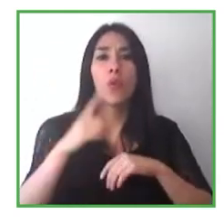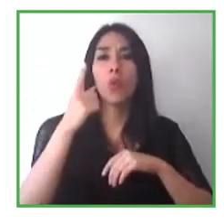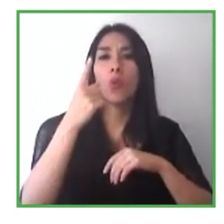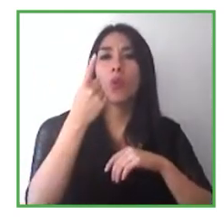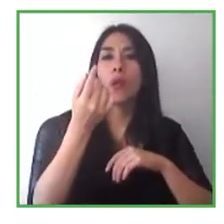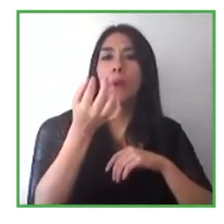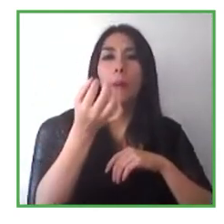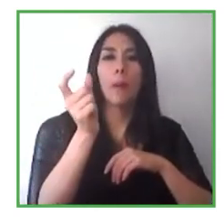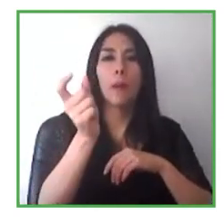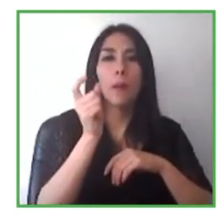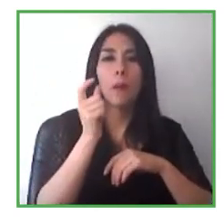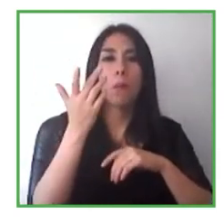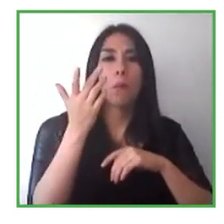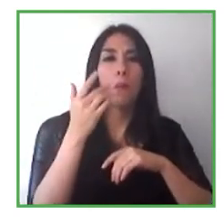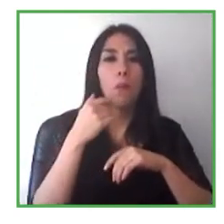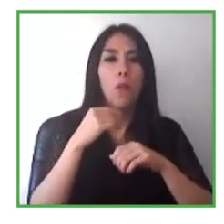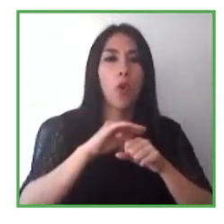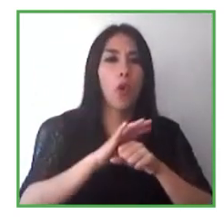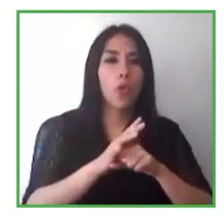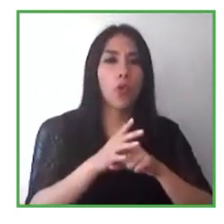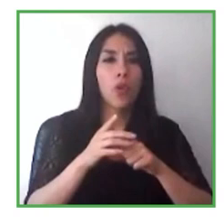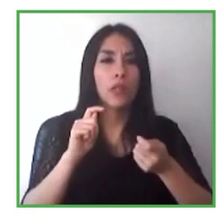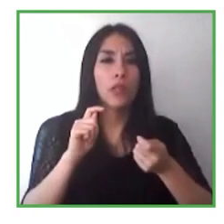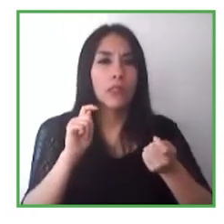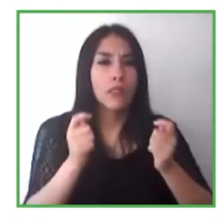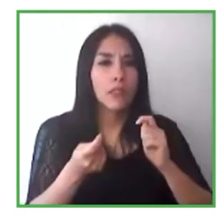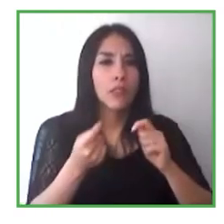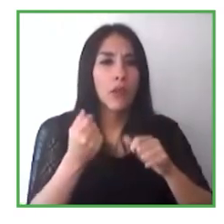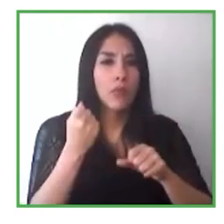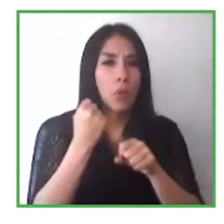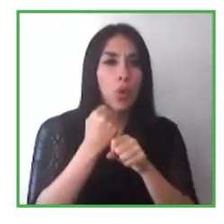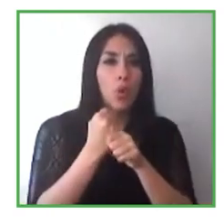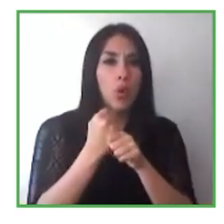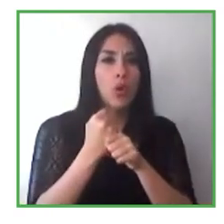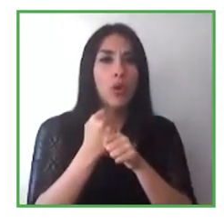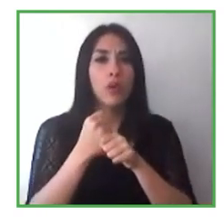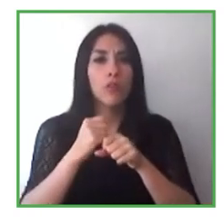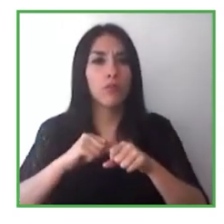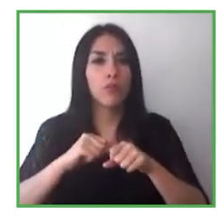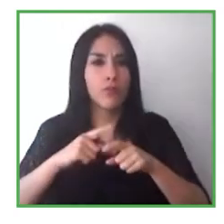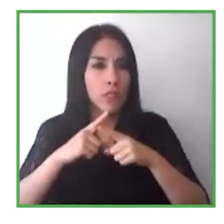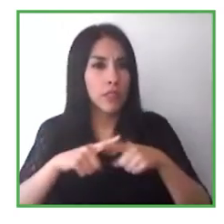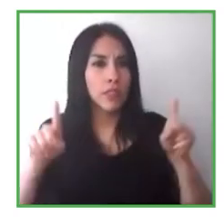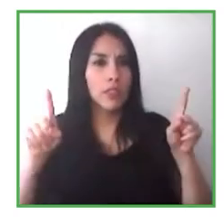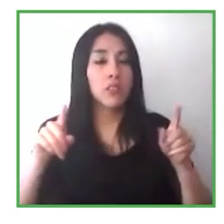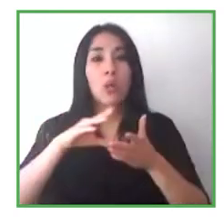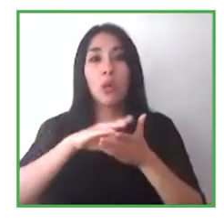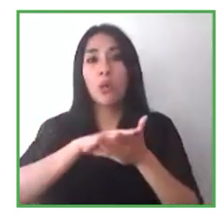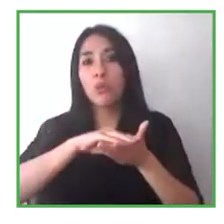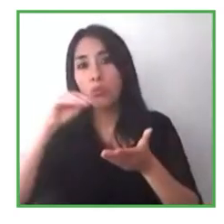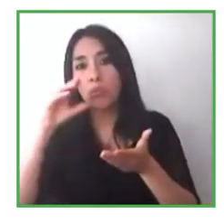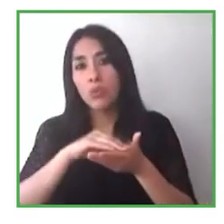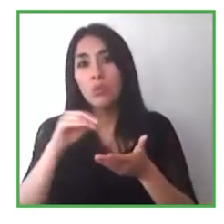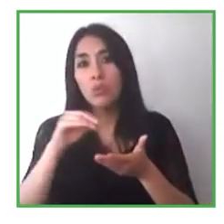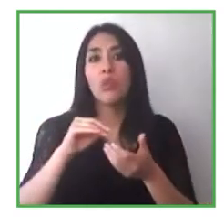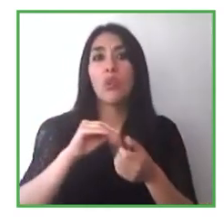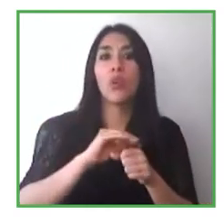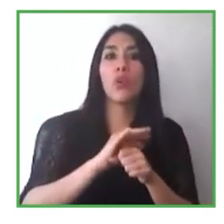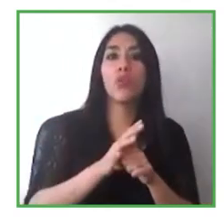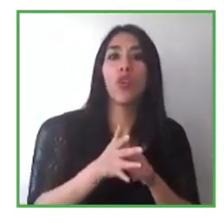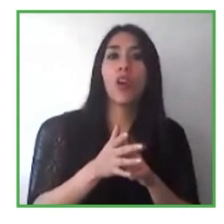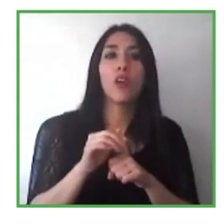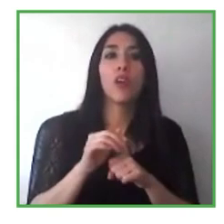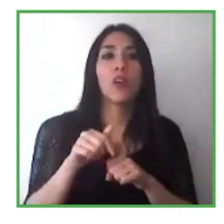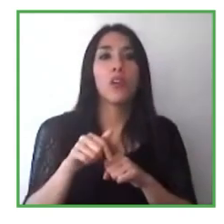ha cambiado su trabajo. ¿Qué es que lo están haciendo distinto? ¿Qué han aprendido debido al coronavirus y cómo han adaptado esto y cómo han tratado de